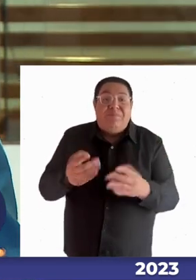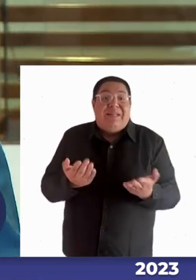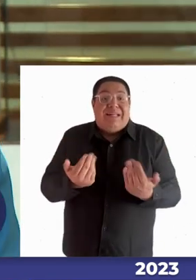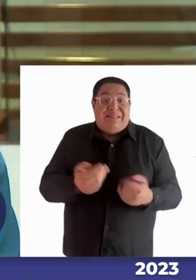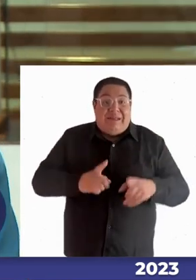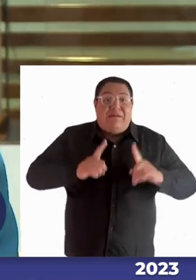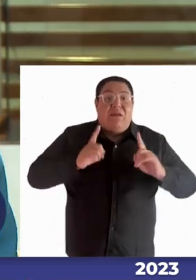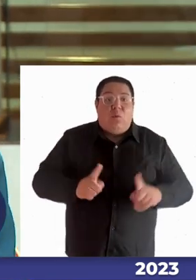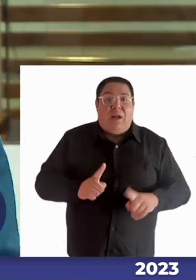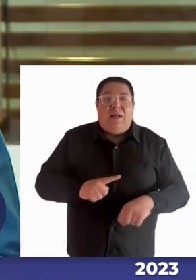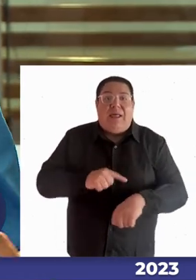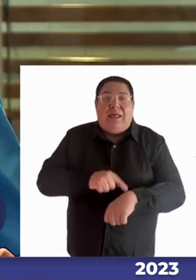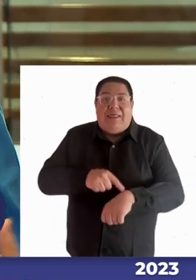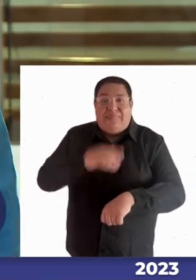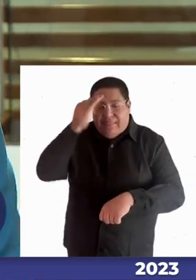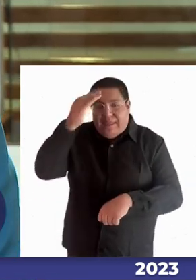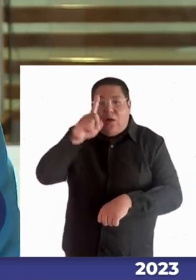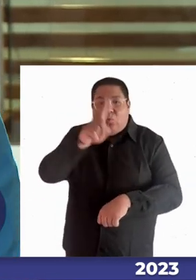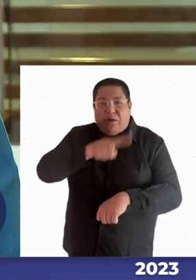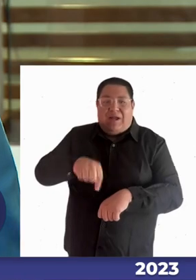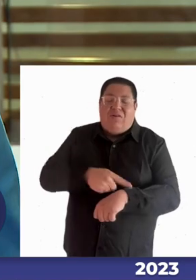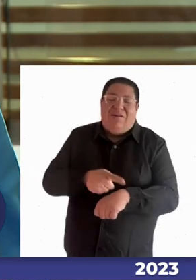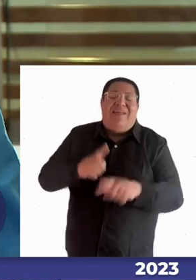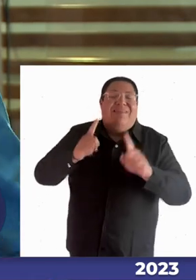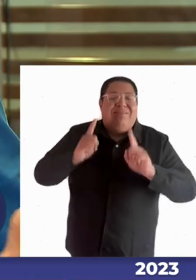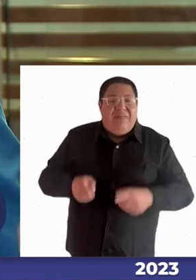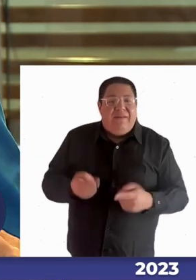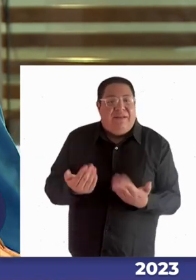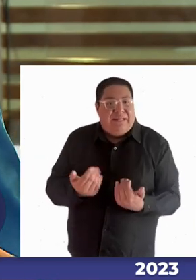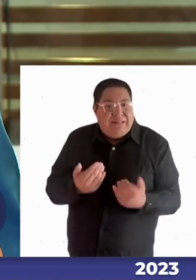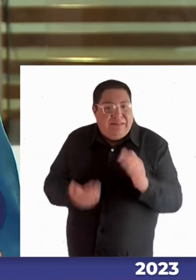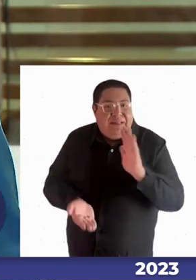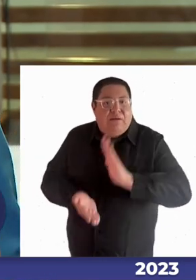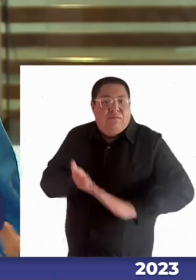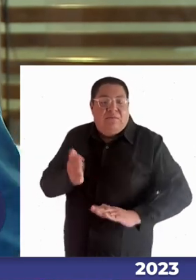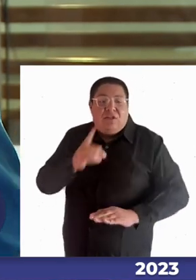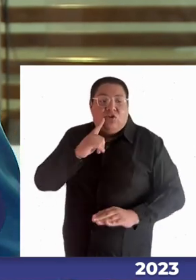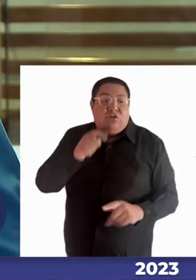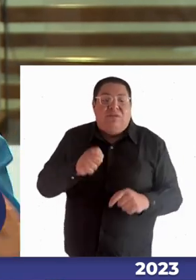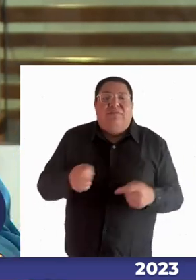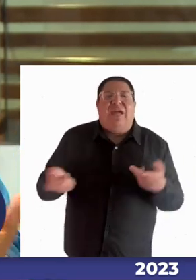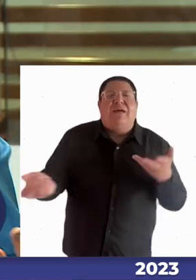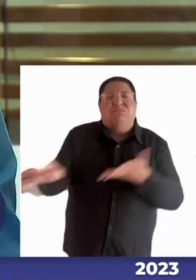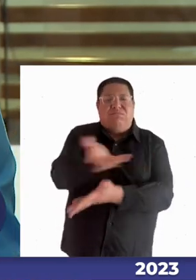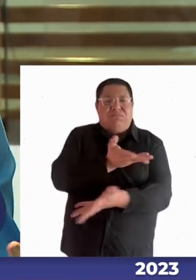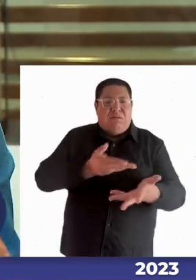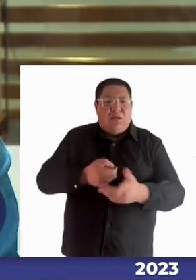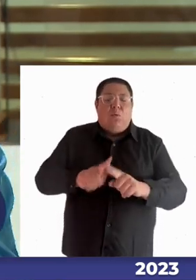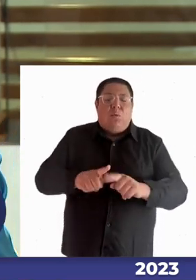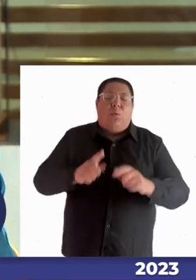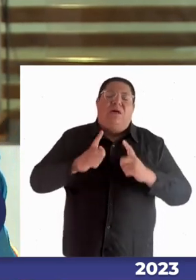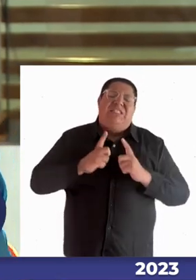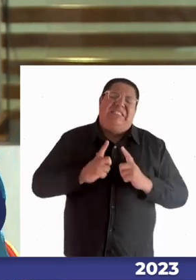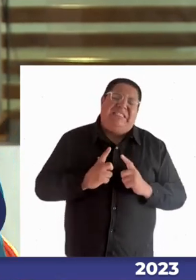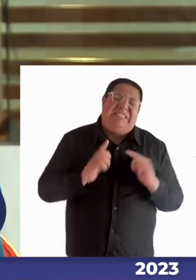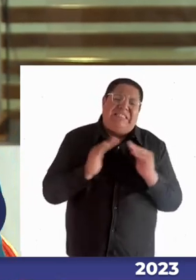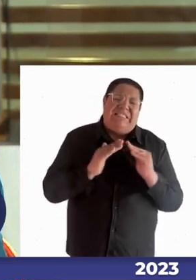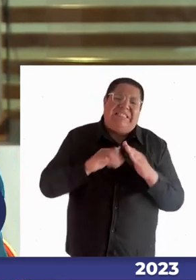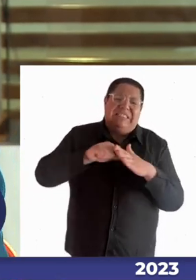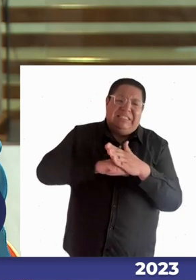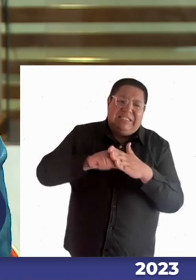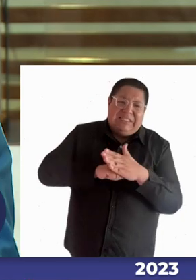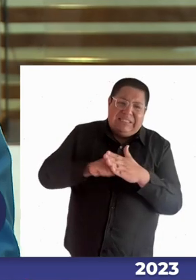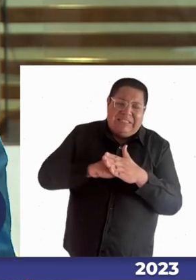al día para poder salir para poder tener algún más que esparcimiento un relajo de no estar encerrado para ello era muy